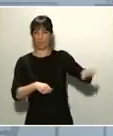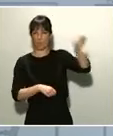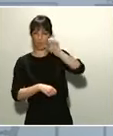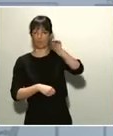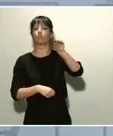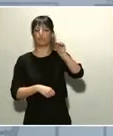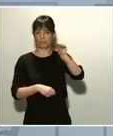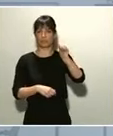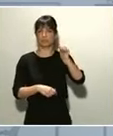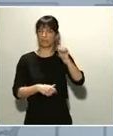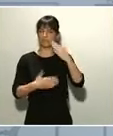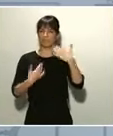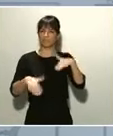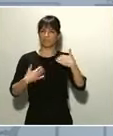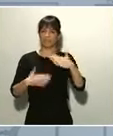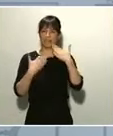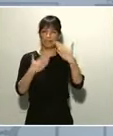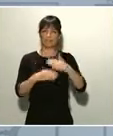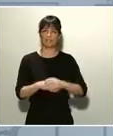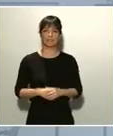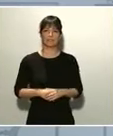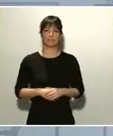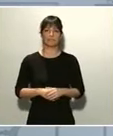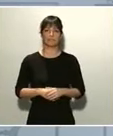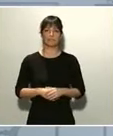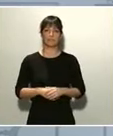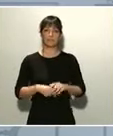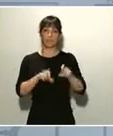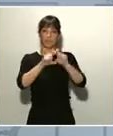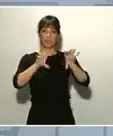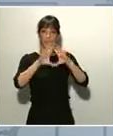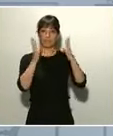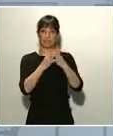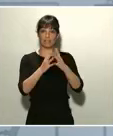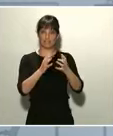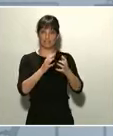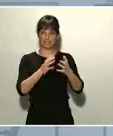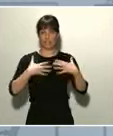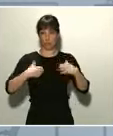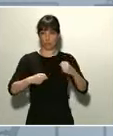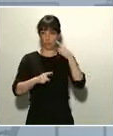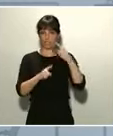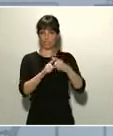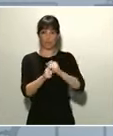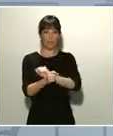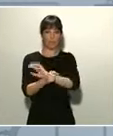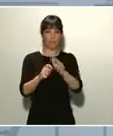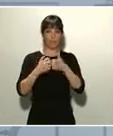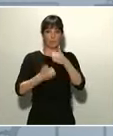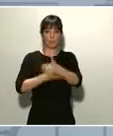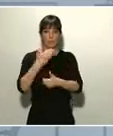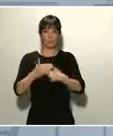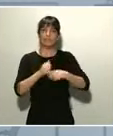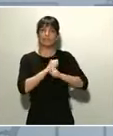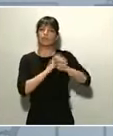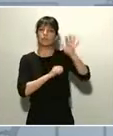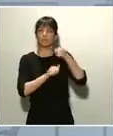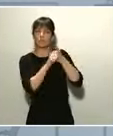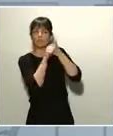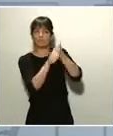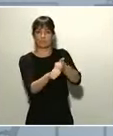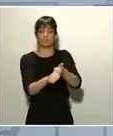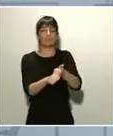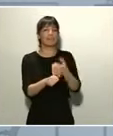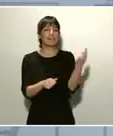aplicando la estrategia definida por la Organización Mundial de la Salud para combatir el virus y que consiste en tratar de contenerlo y frenar su